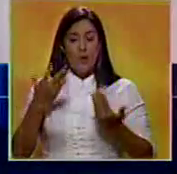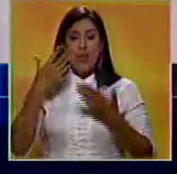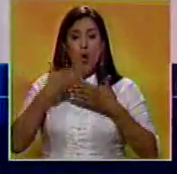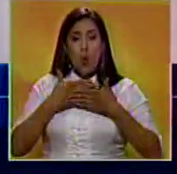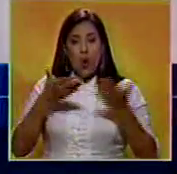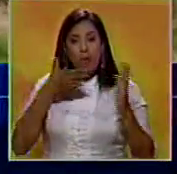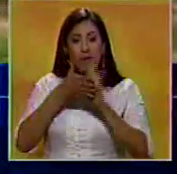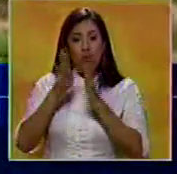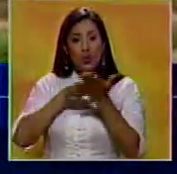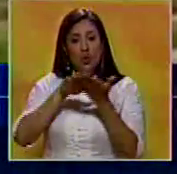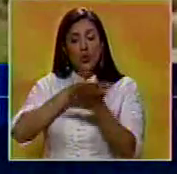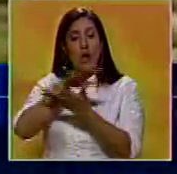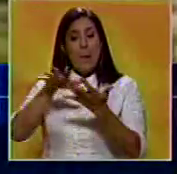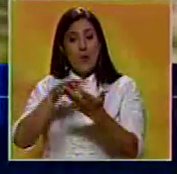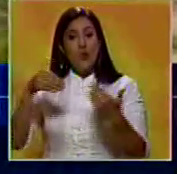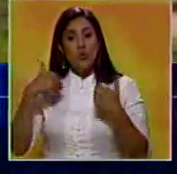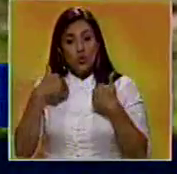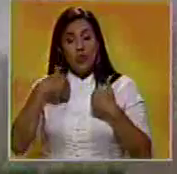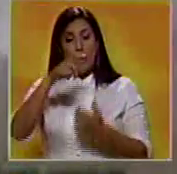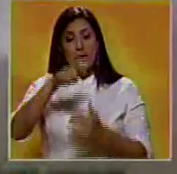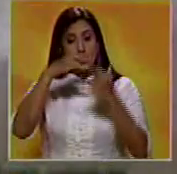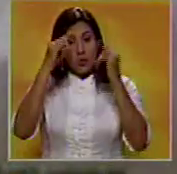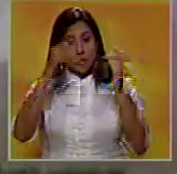pueda colaborar para suplir las necesidades de los inmigrantes.